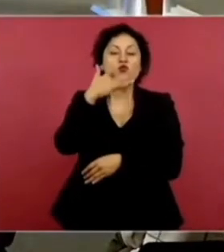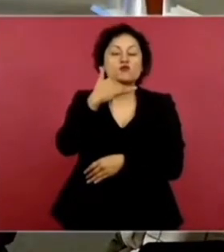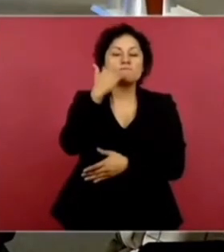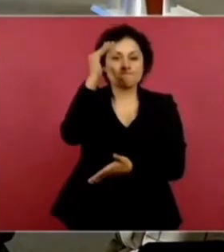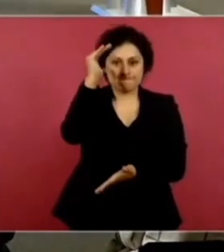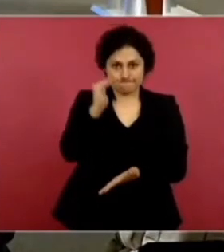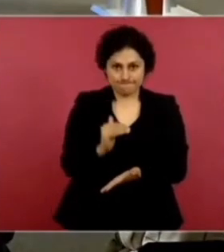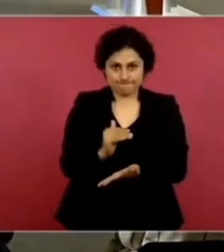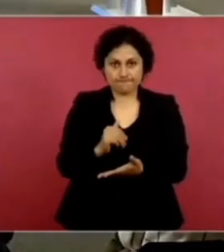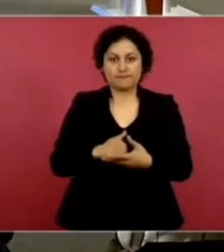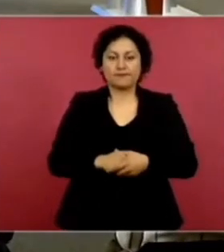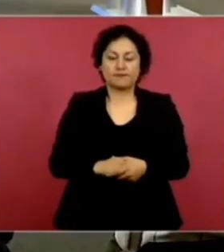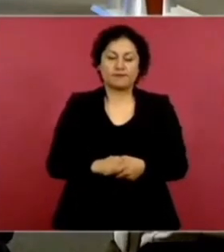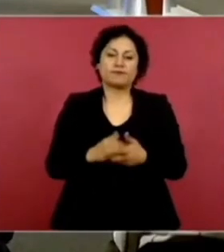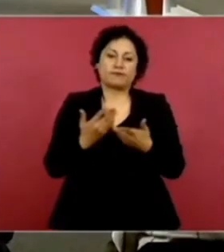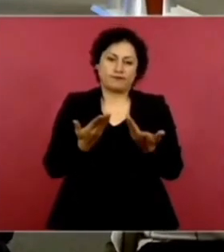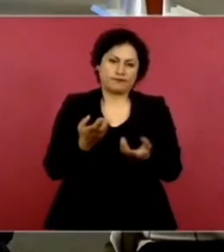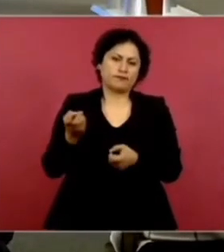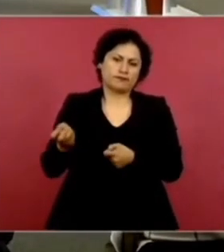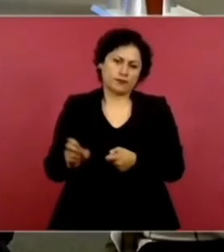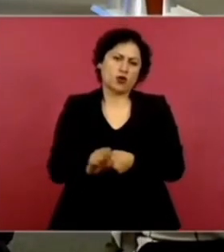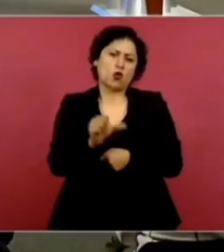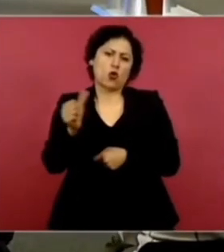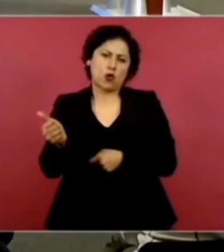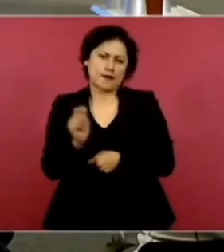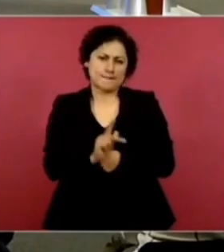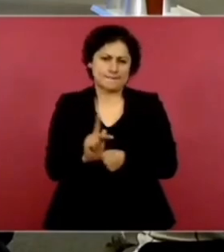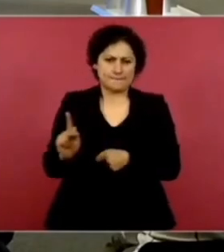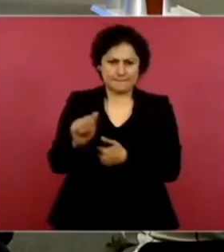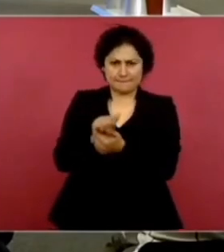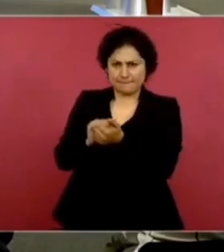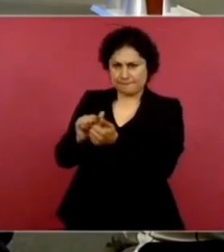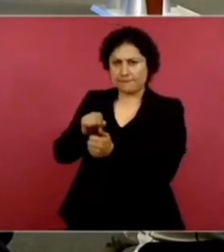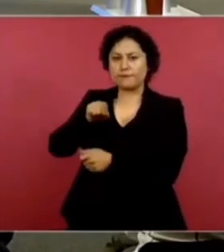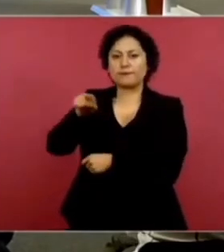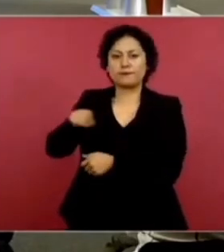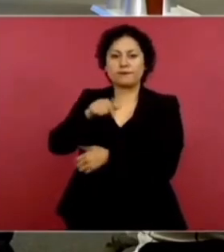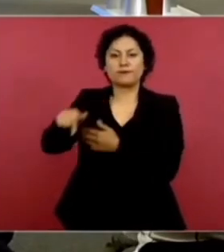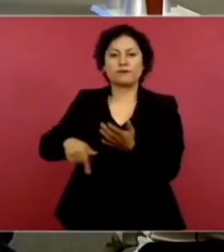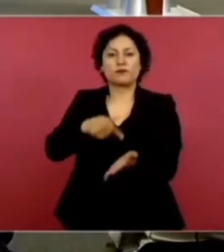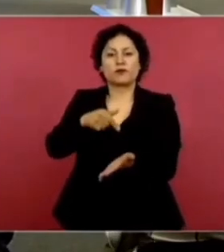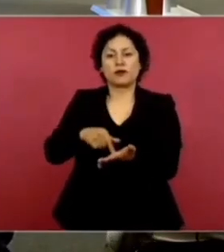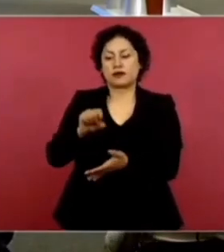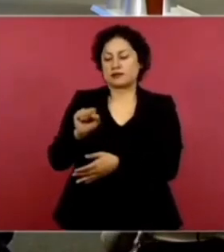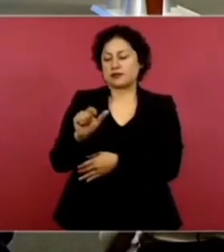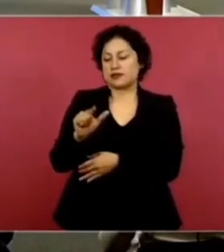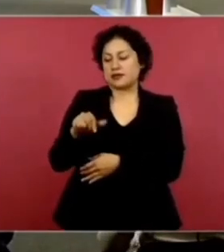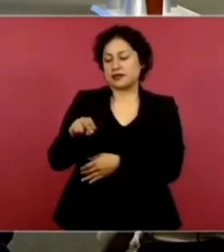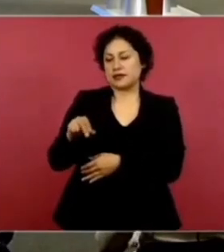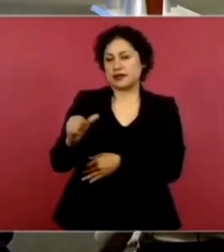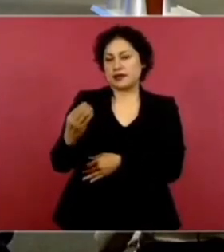Es otra refinería. En Salina Cruz. Entonces dormimos aquí.